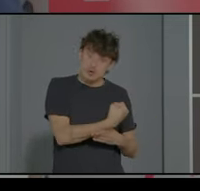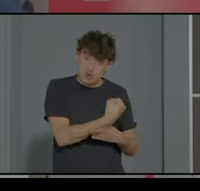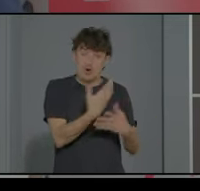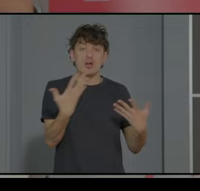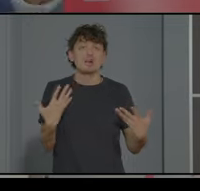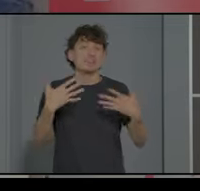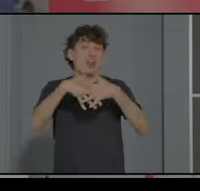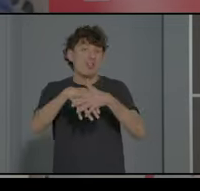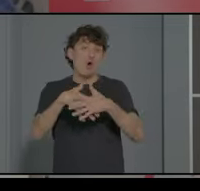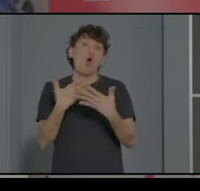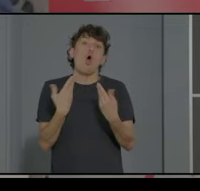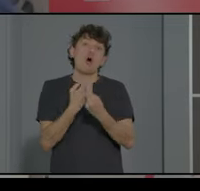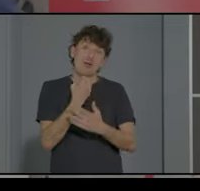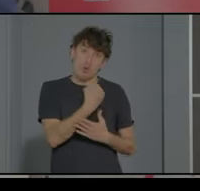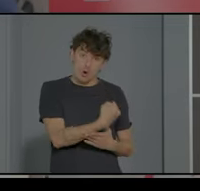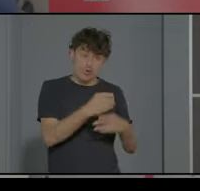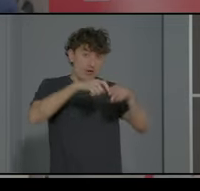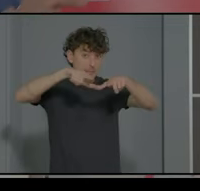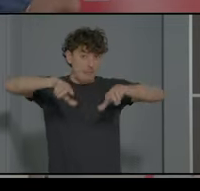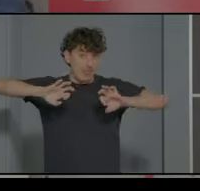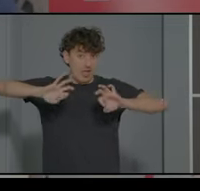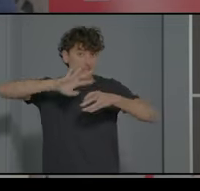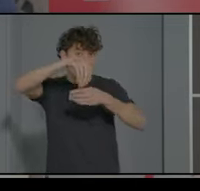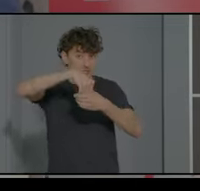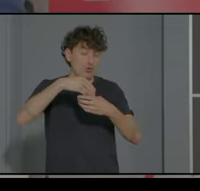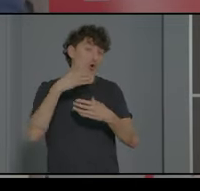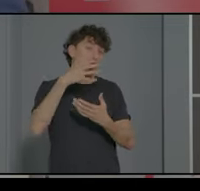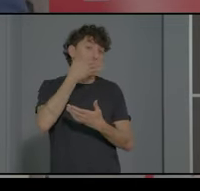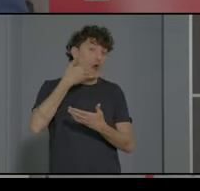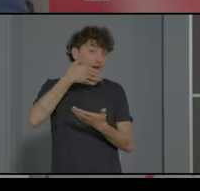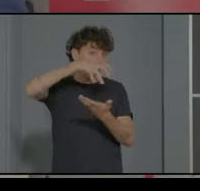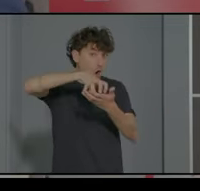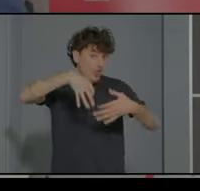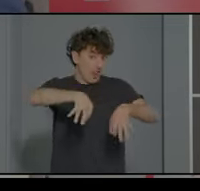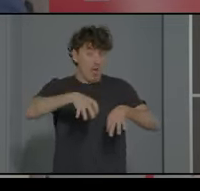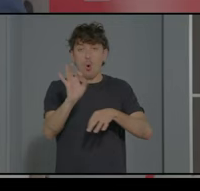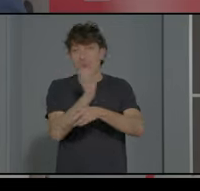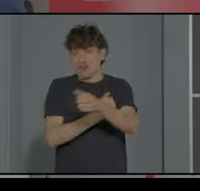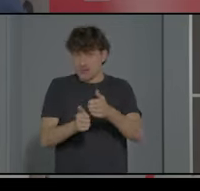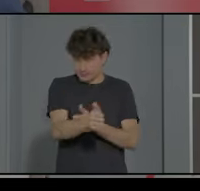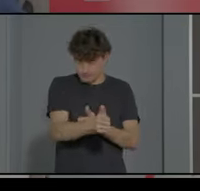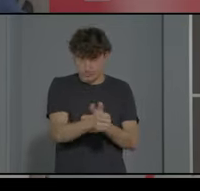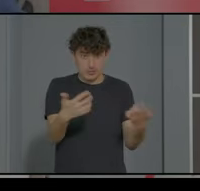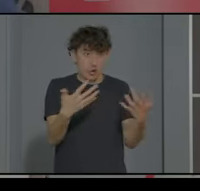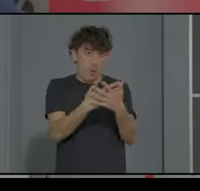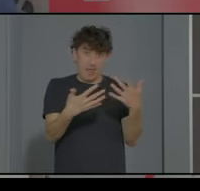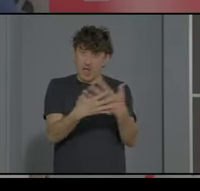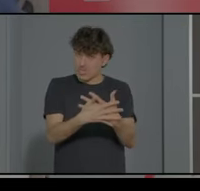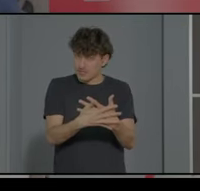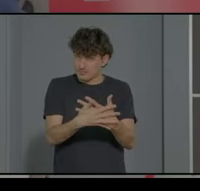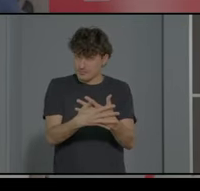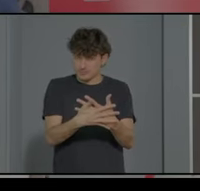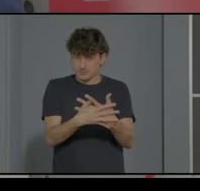apoyos específicos, las aulas específicas en centros ordinarios o los preferentes, la combinada, ese